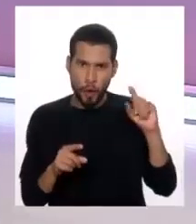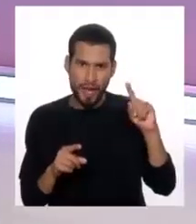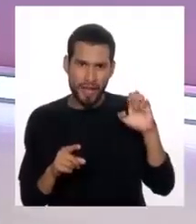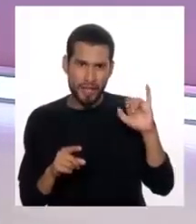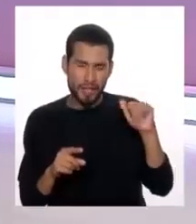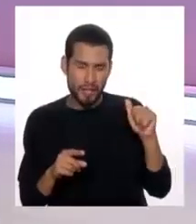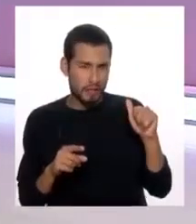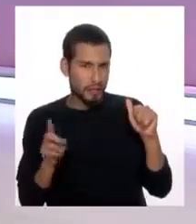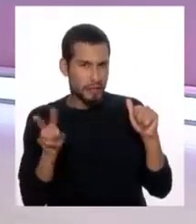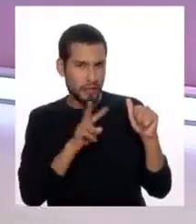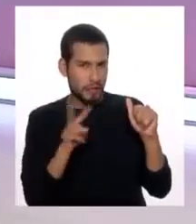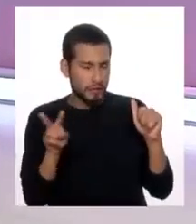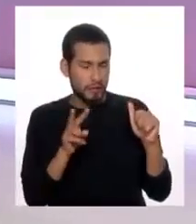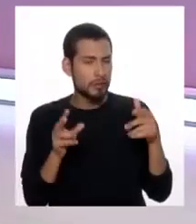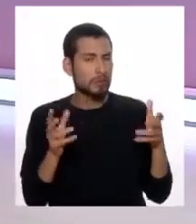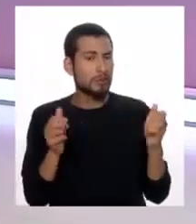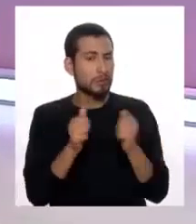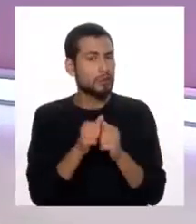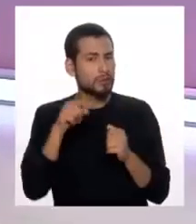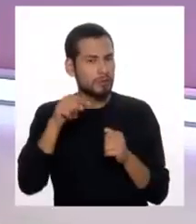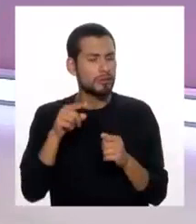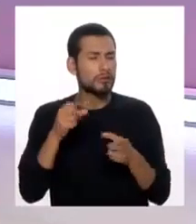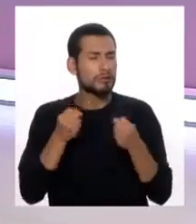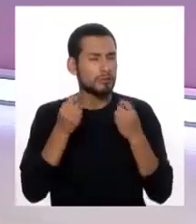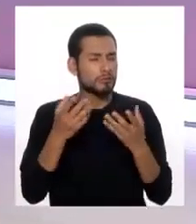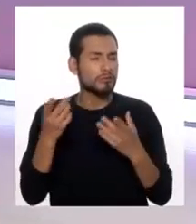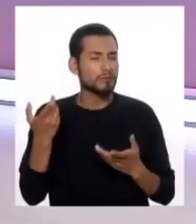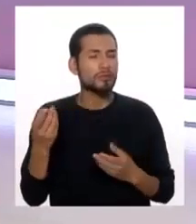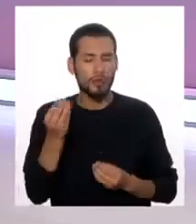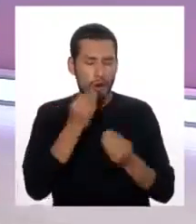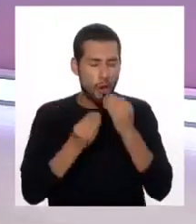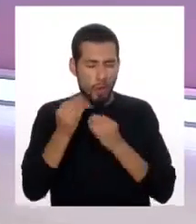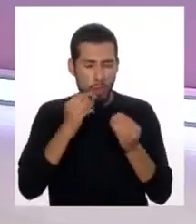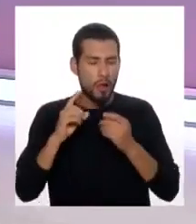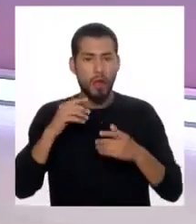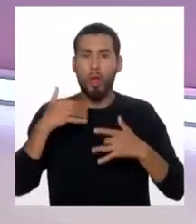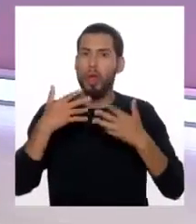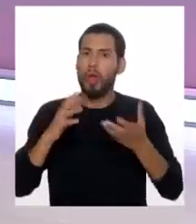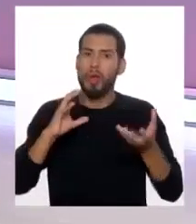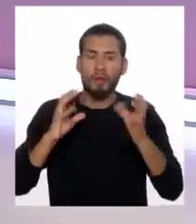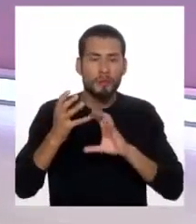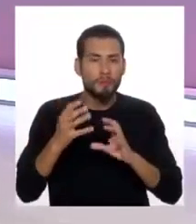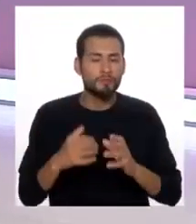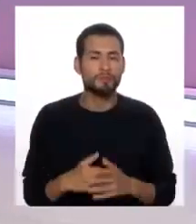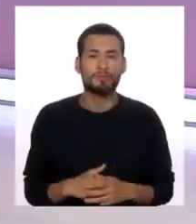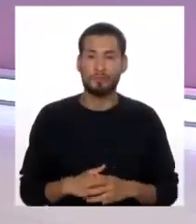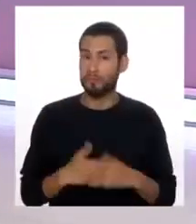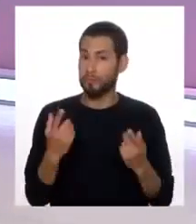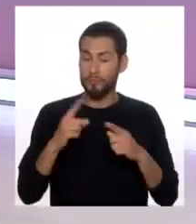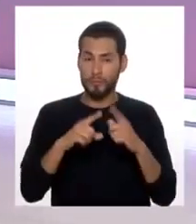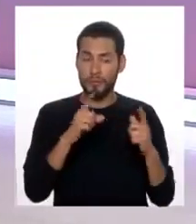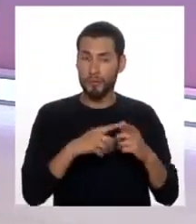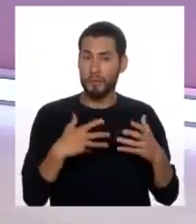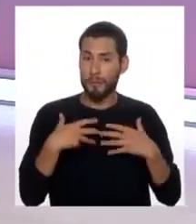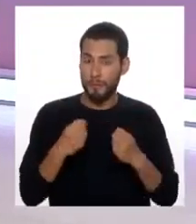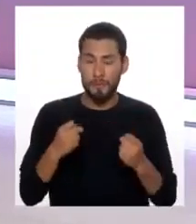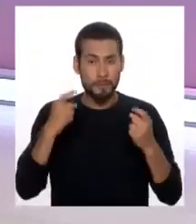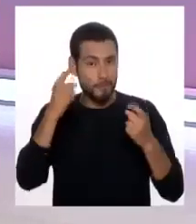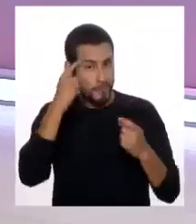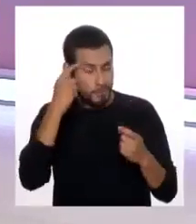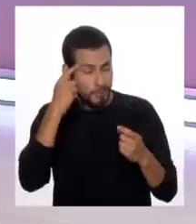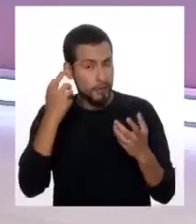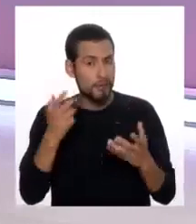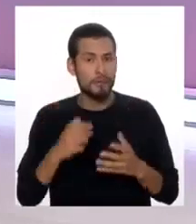en conjunto se da estos trastornos de la conducta alimentaria que conjuntamente con los trastornos de salud mental,